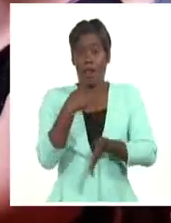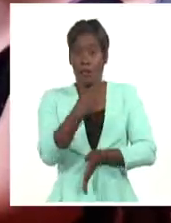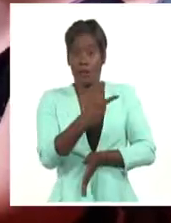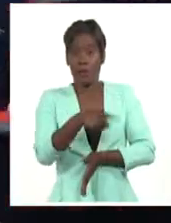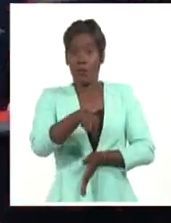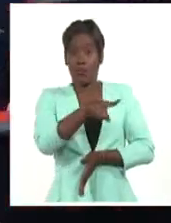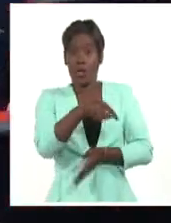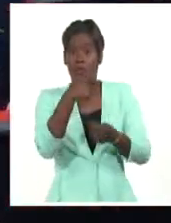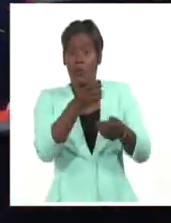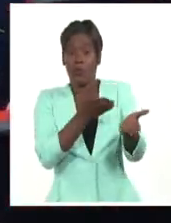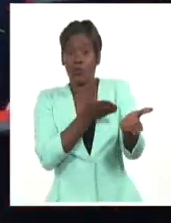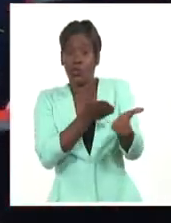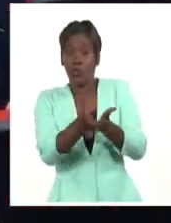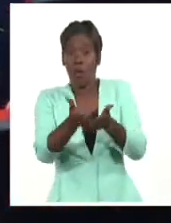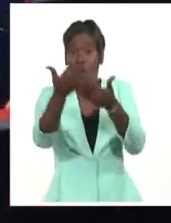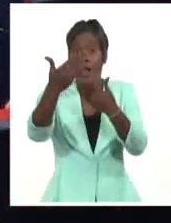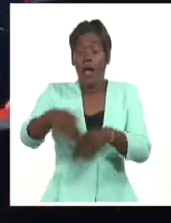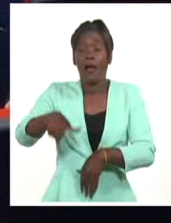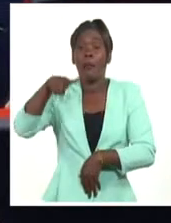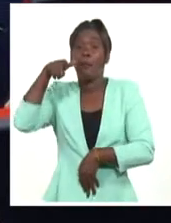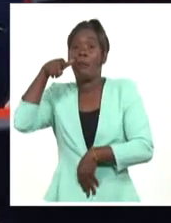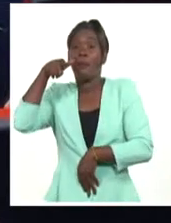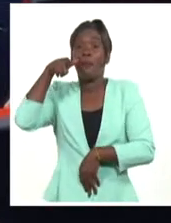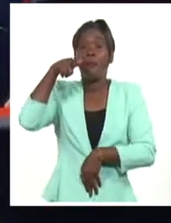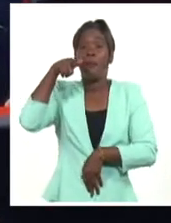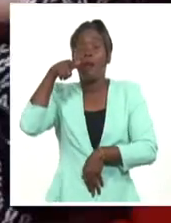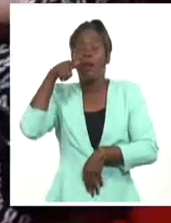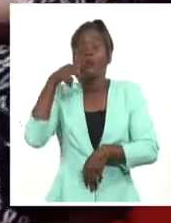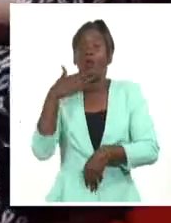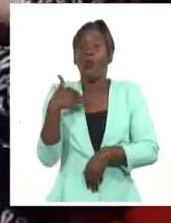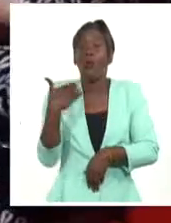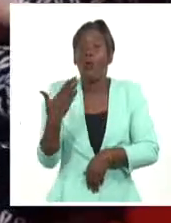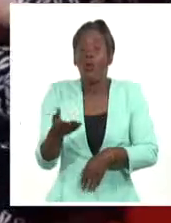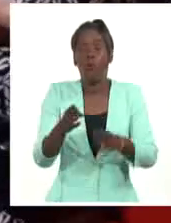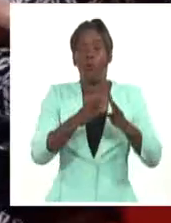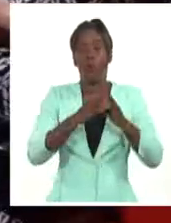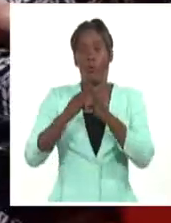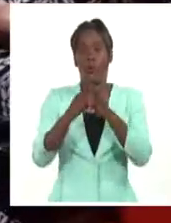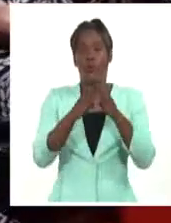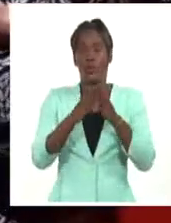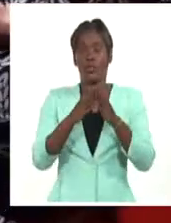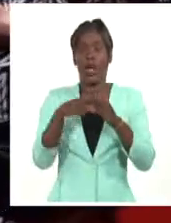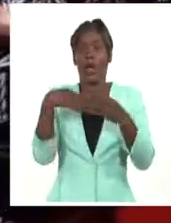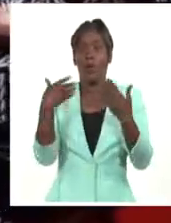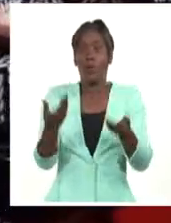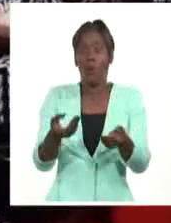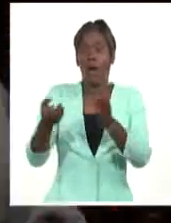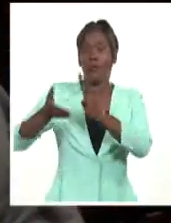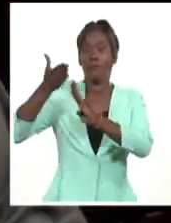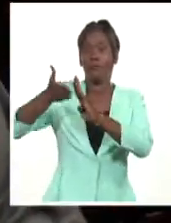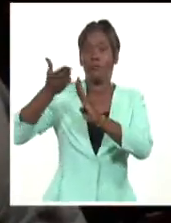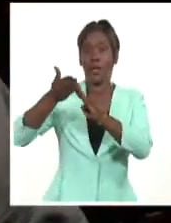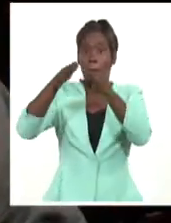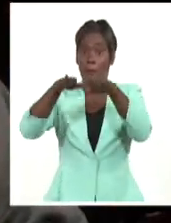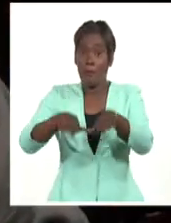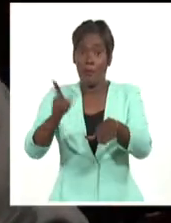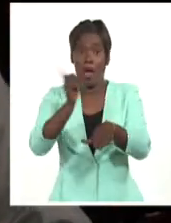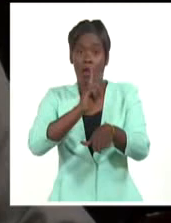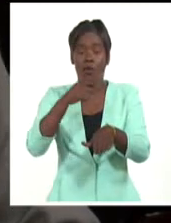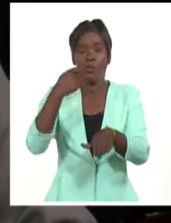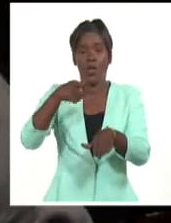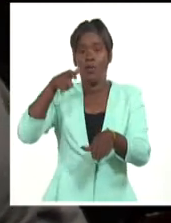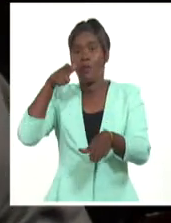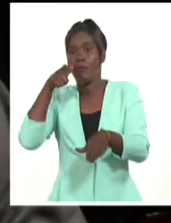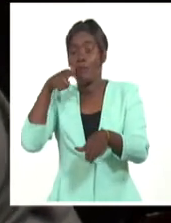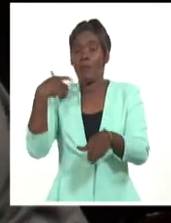calle en estos tiempos complejos, atendiendo los reclamos de su población y promoviendo las más diversas alternativas para buscar